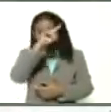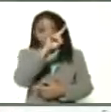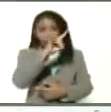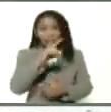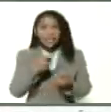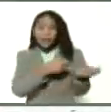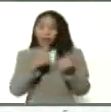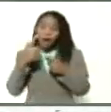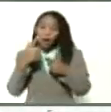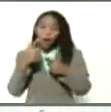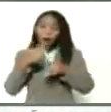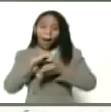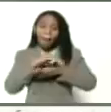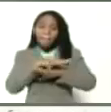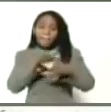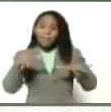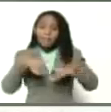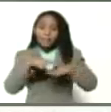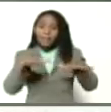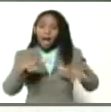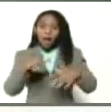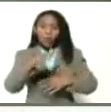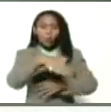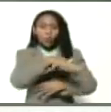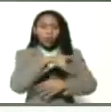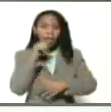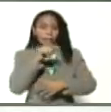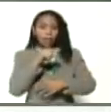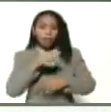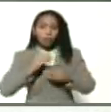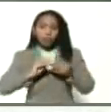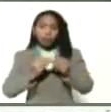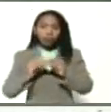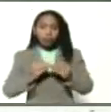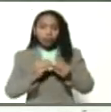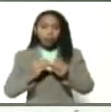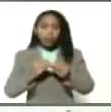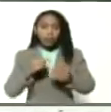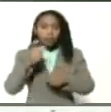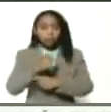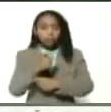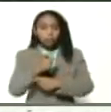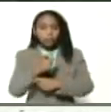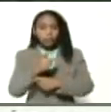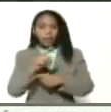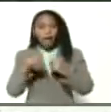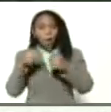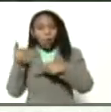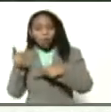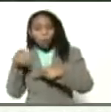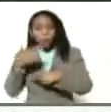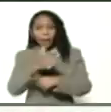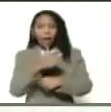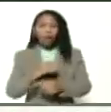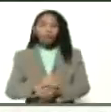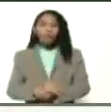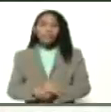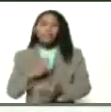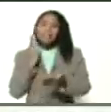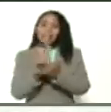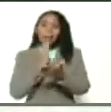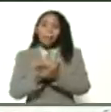a las piscinas donde se cultiva el camarón y la cachama. Y bueno, siempre haciendo